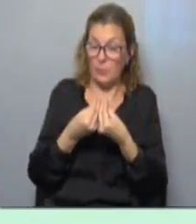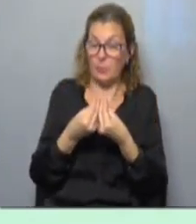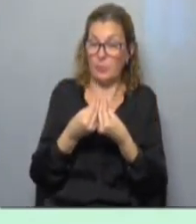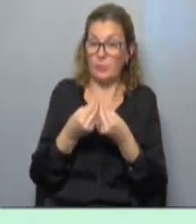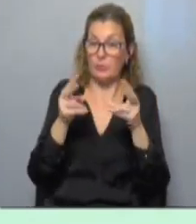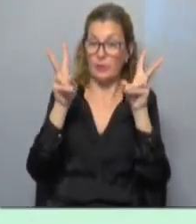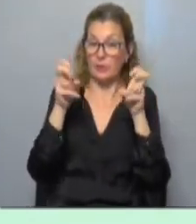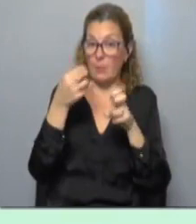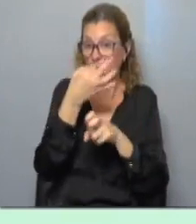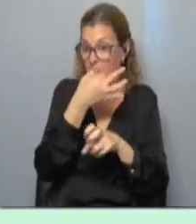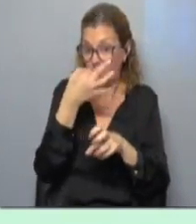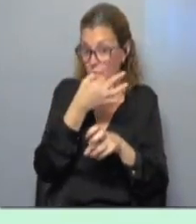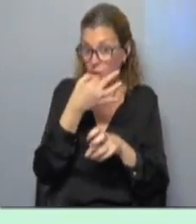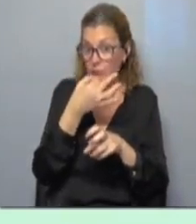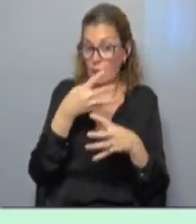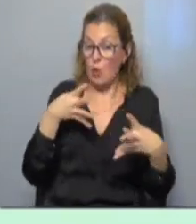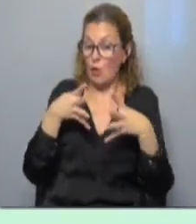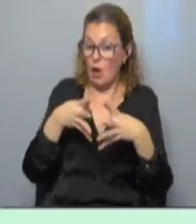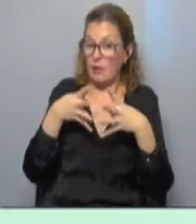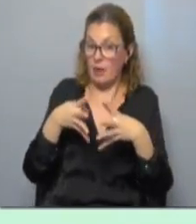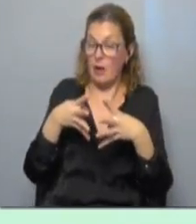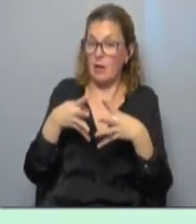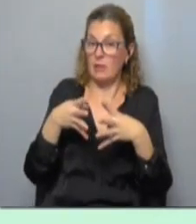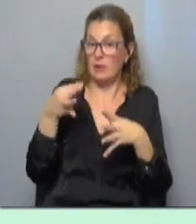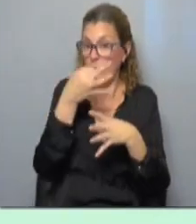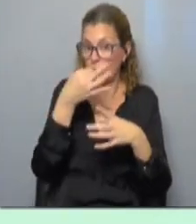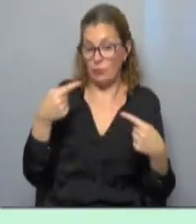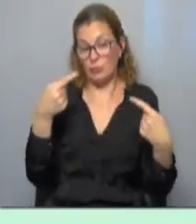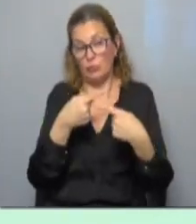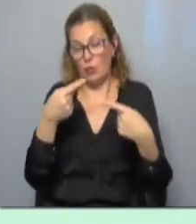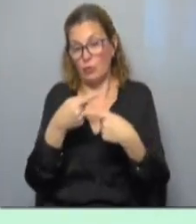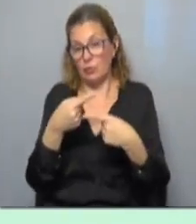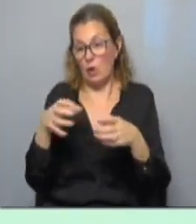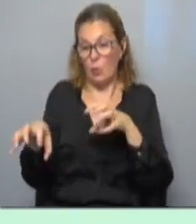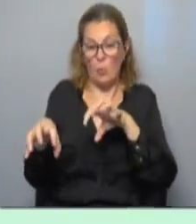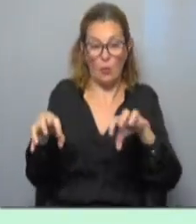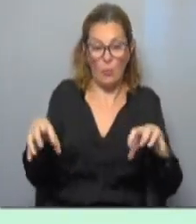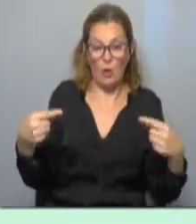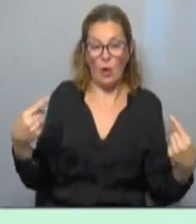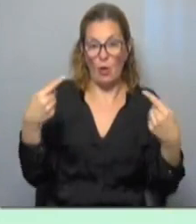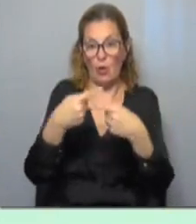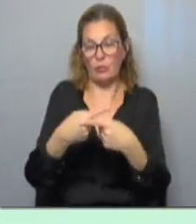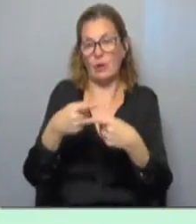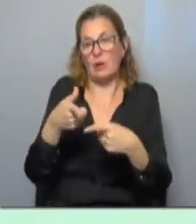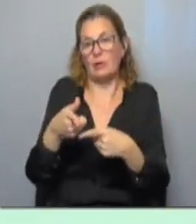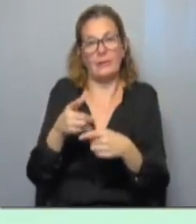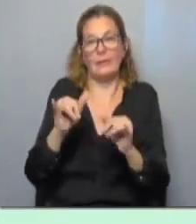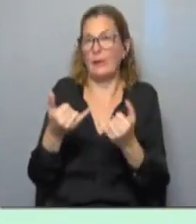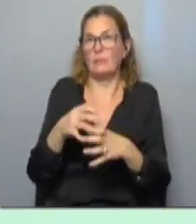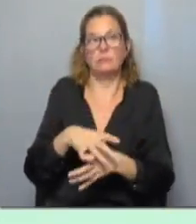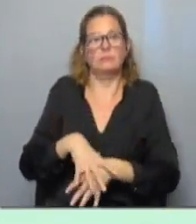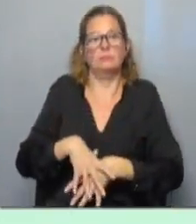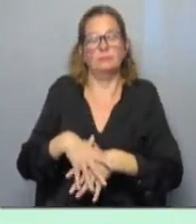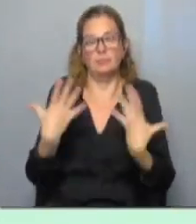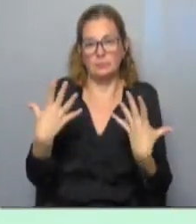tema de narcotráfico y guerra de narcotraficantes o de bandas de narcotraficantes, que lamentablemente se han desatado